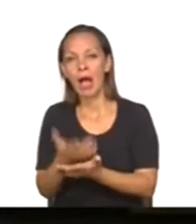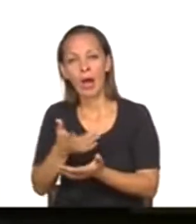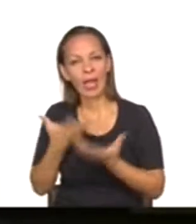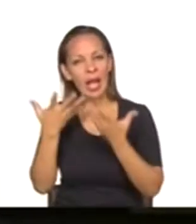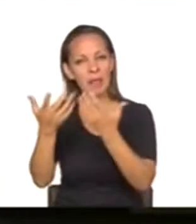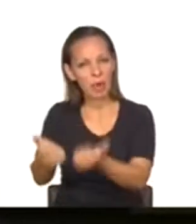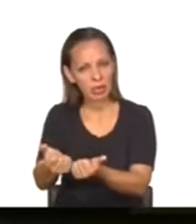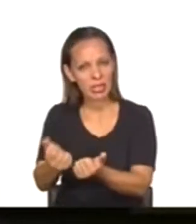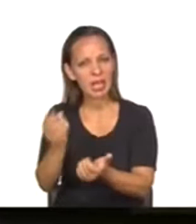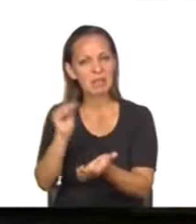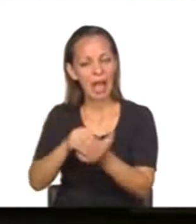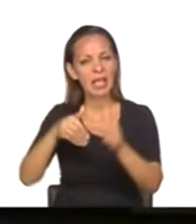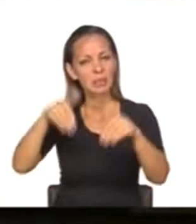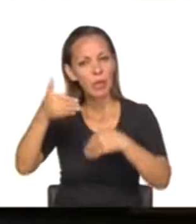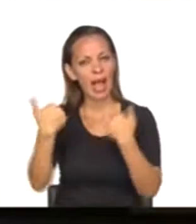acompañar esta medida.